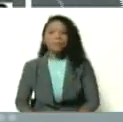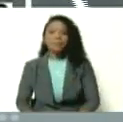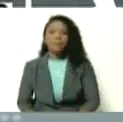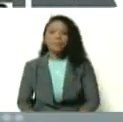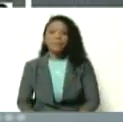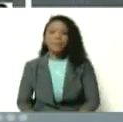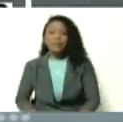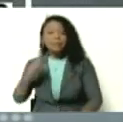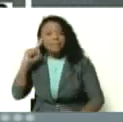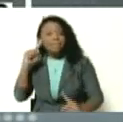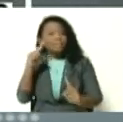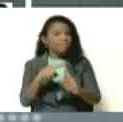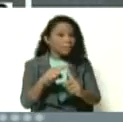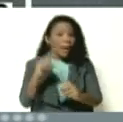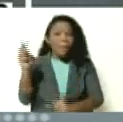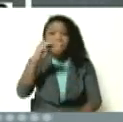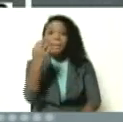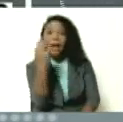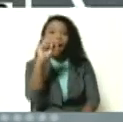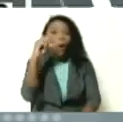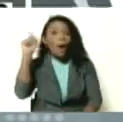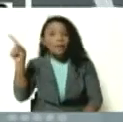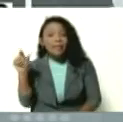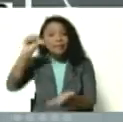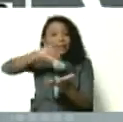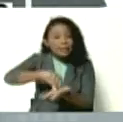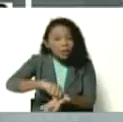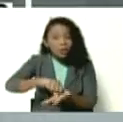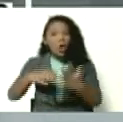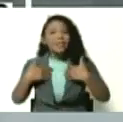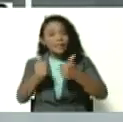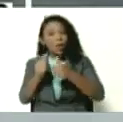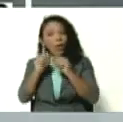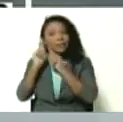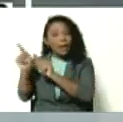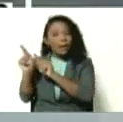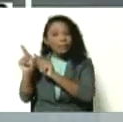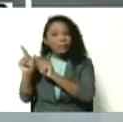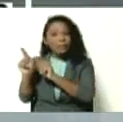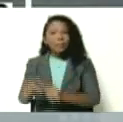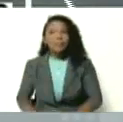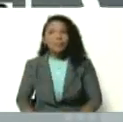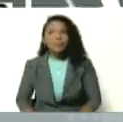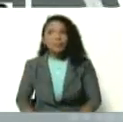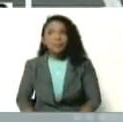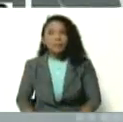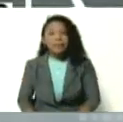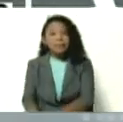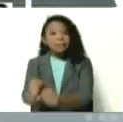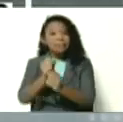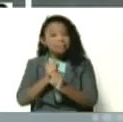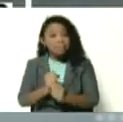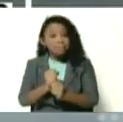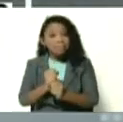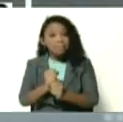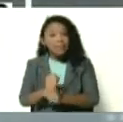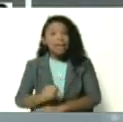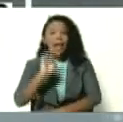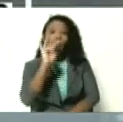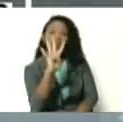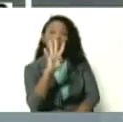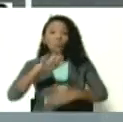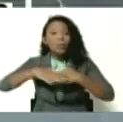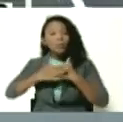directo a Manaos y va a ser distribuido en el centro de salud de Manaos, esperamos estar arribando aproximadamente a las 4 de la